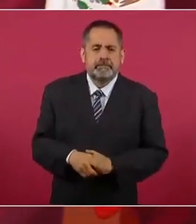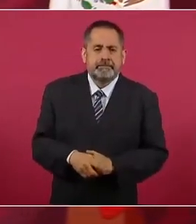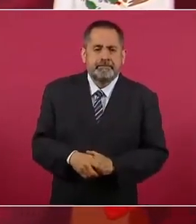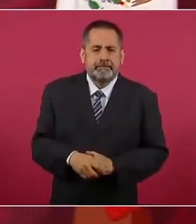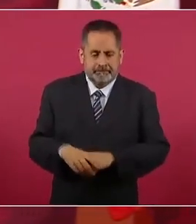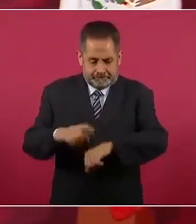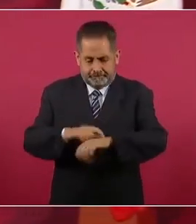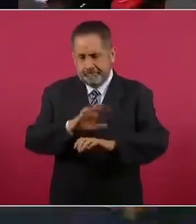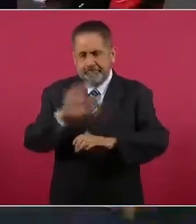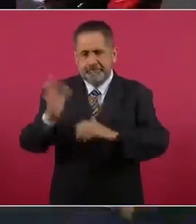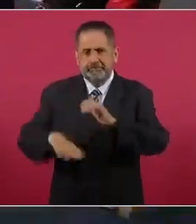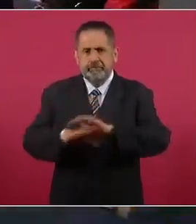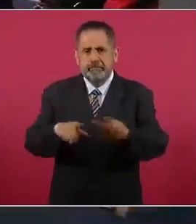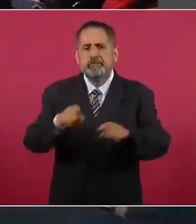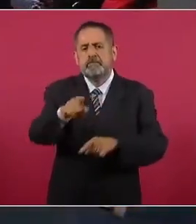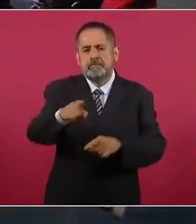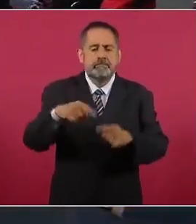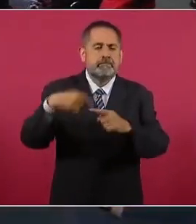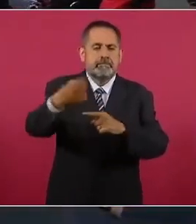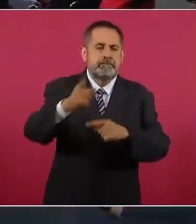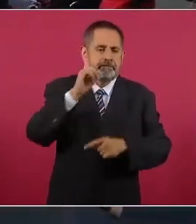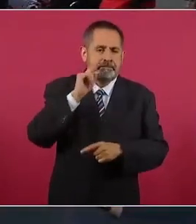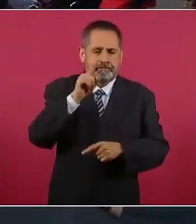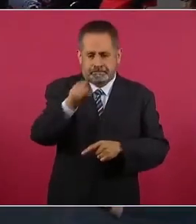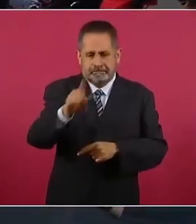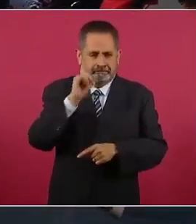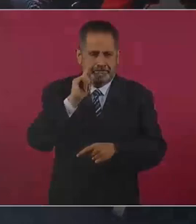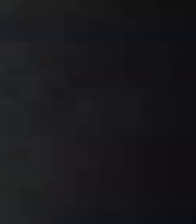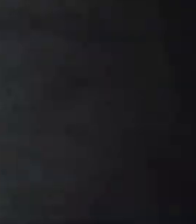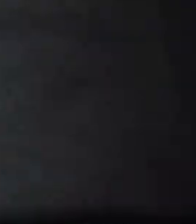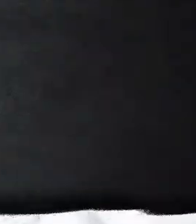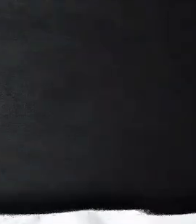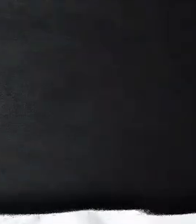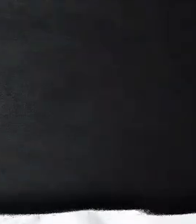Ya, terminamos. Te quedas tú mañana, sin falta.